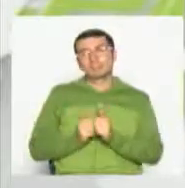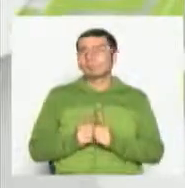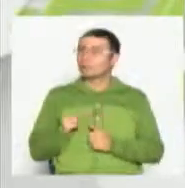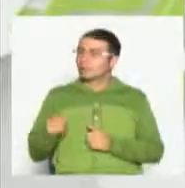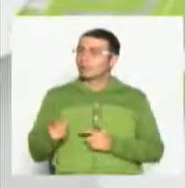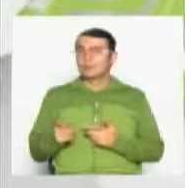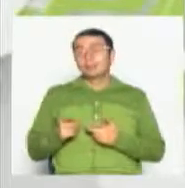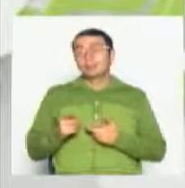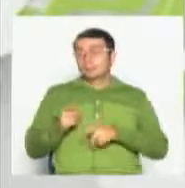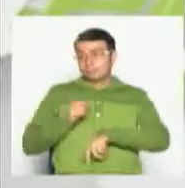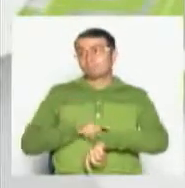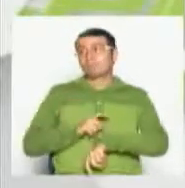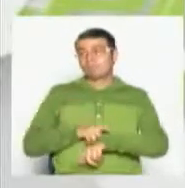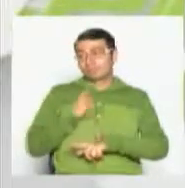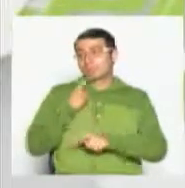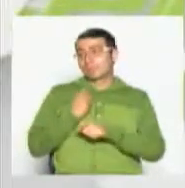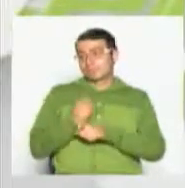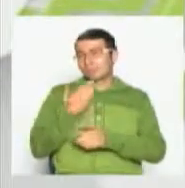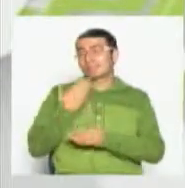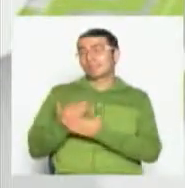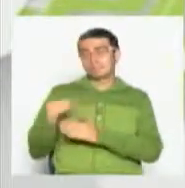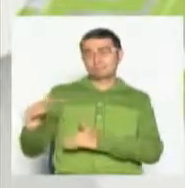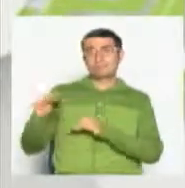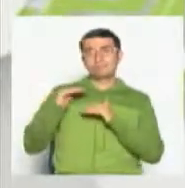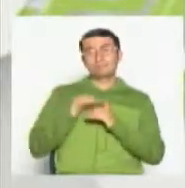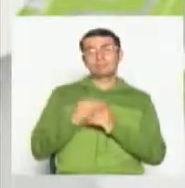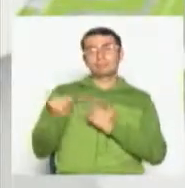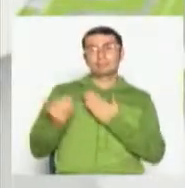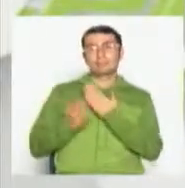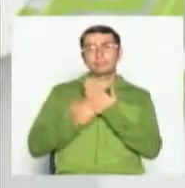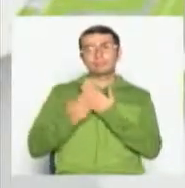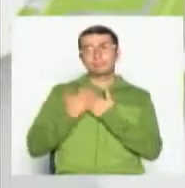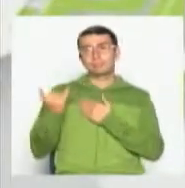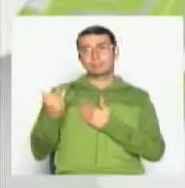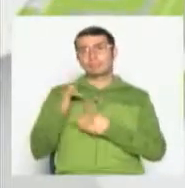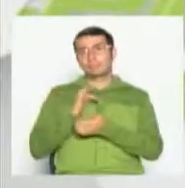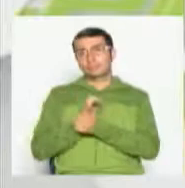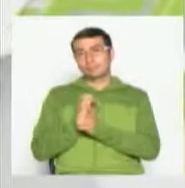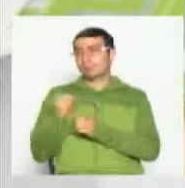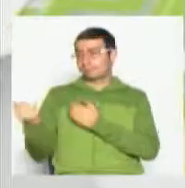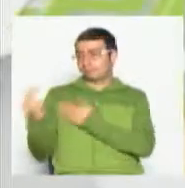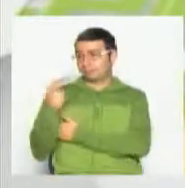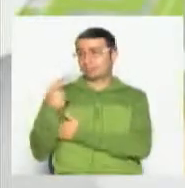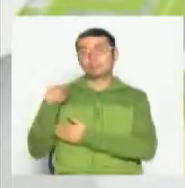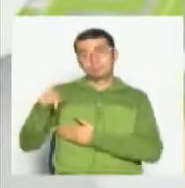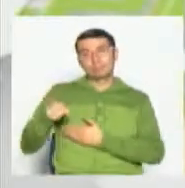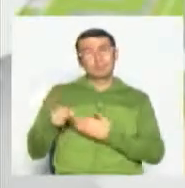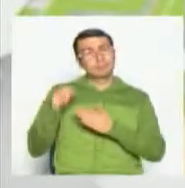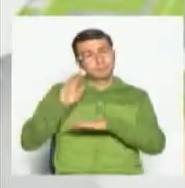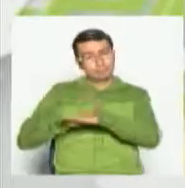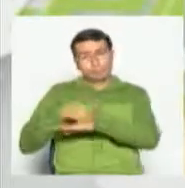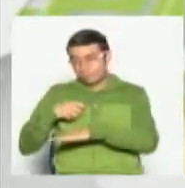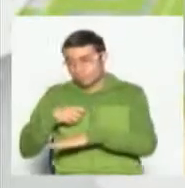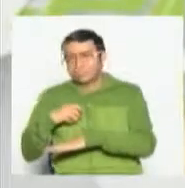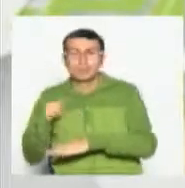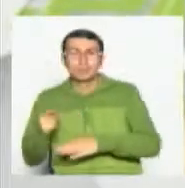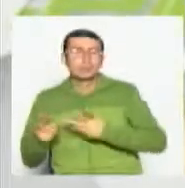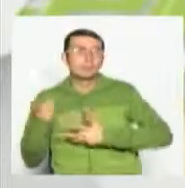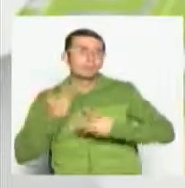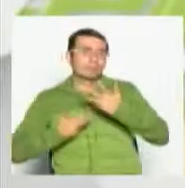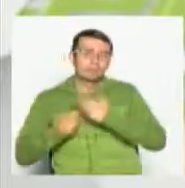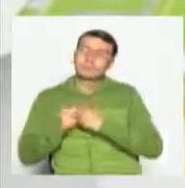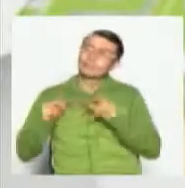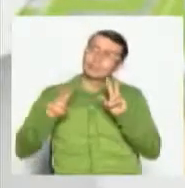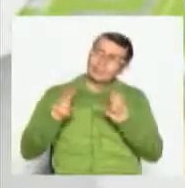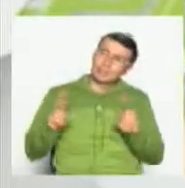sacado agenda, porque sabemos que usted es muy ocupado y pues que le permita a los televidentes de este programa pues tener precisamente esas apreciaciones en